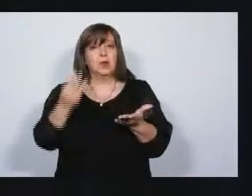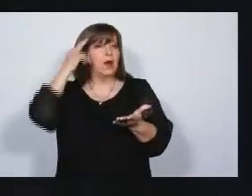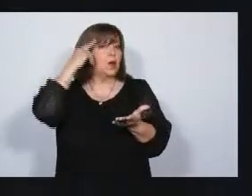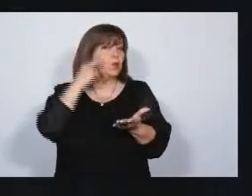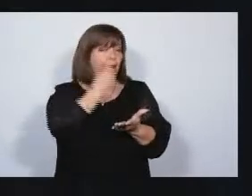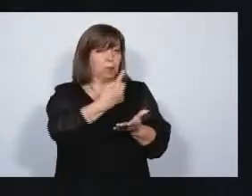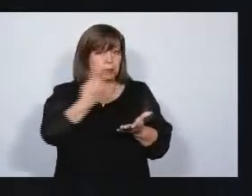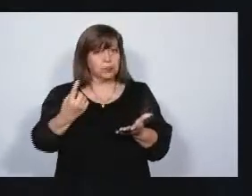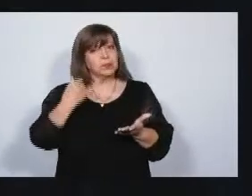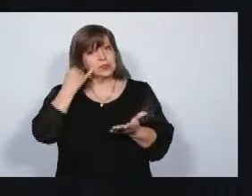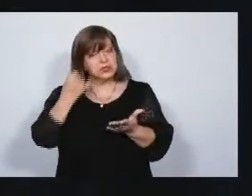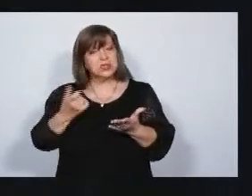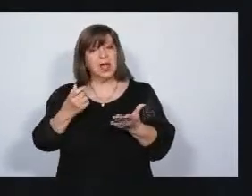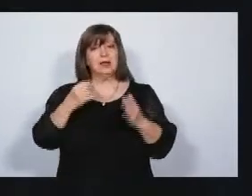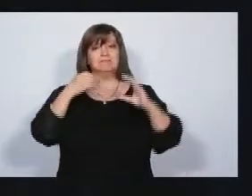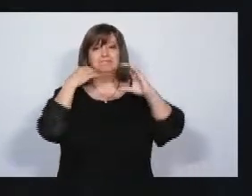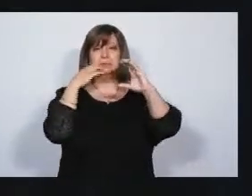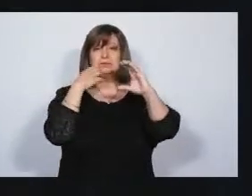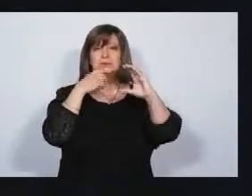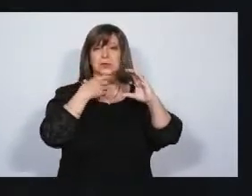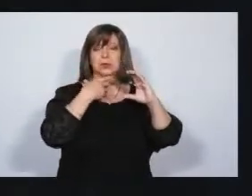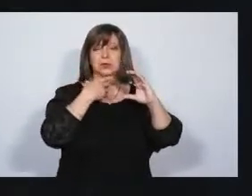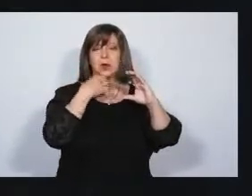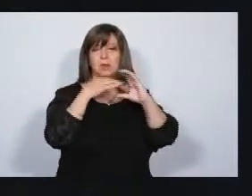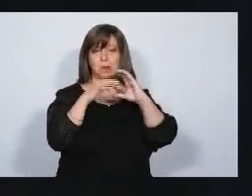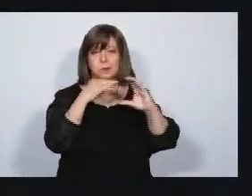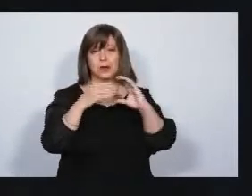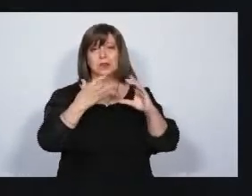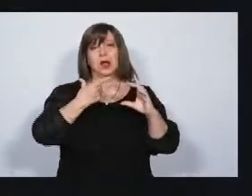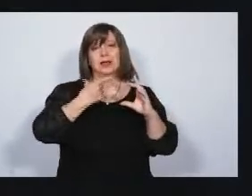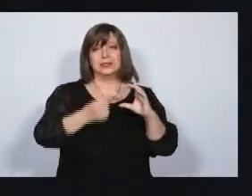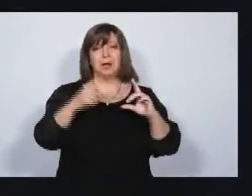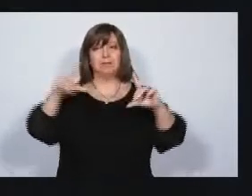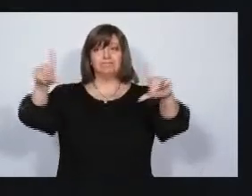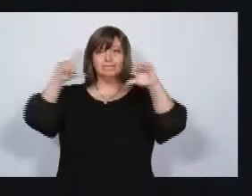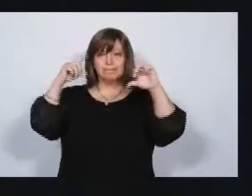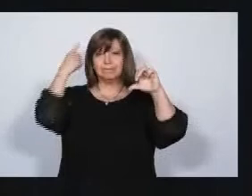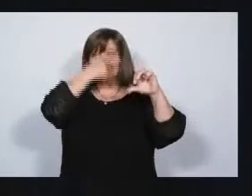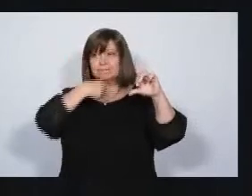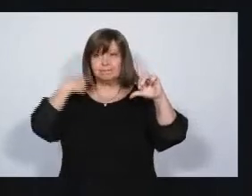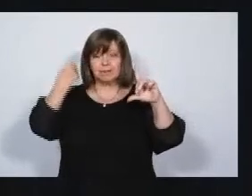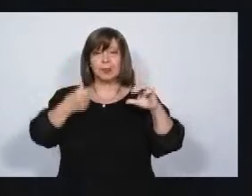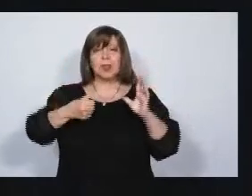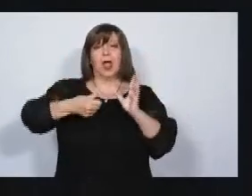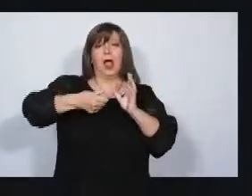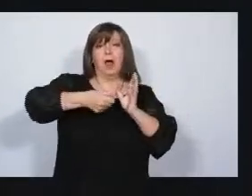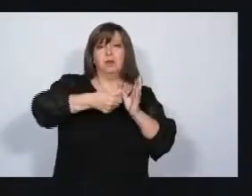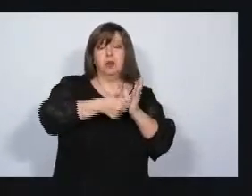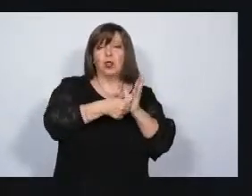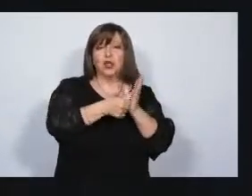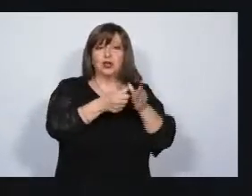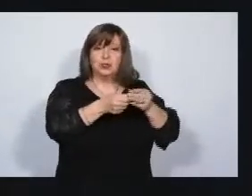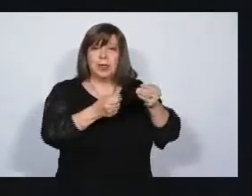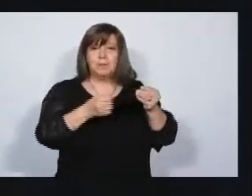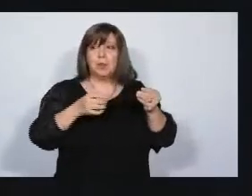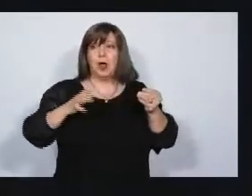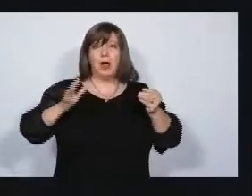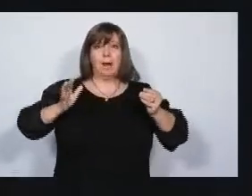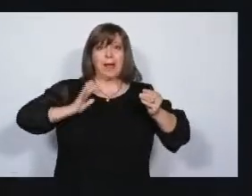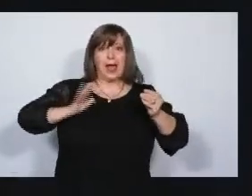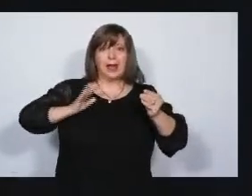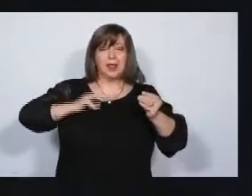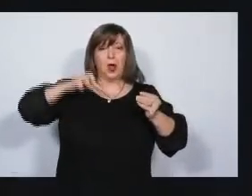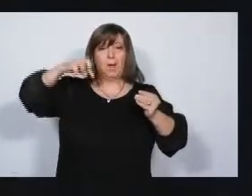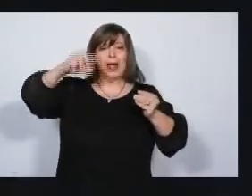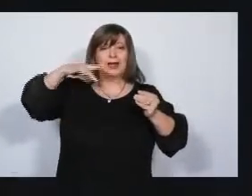sirva con chat integrado, con un reconocimiento facial, con un botón de pánico, que sepas dónde está el móvil